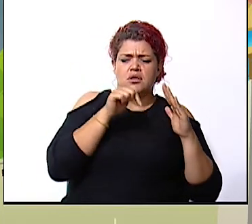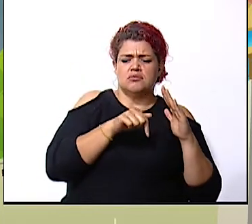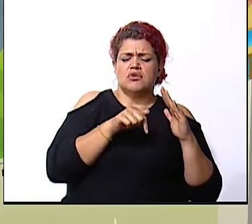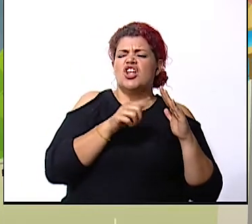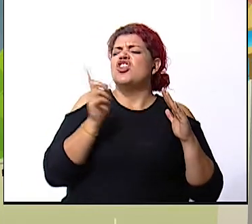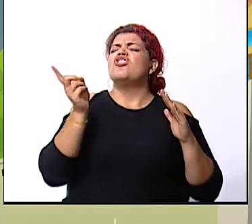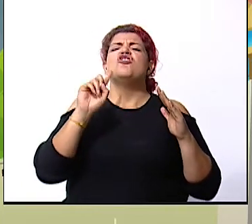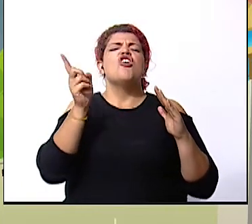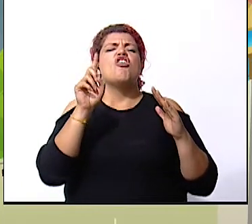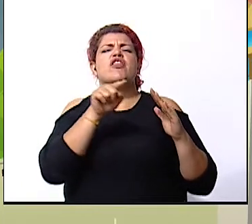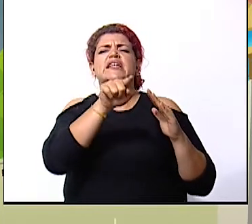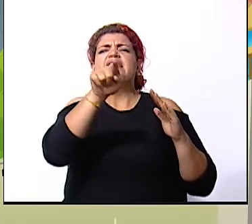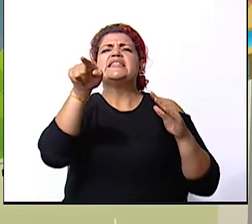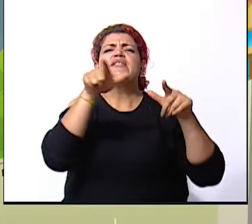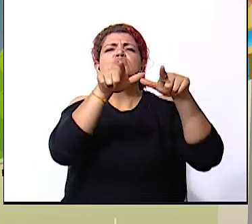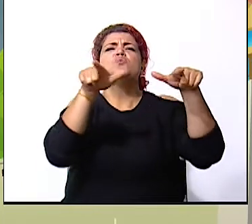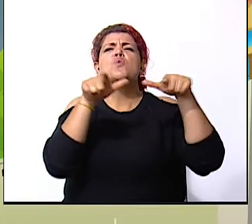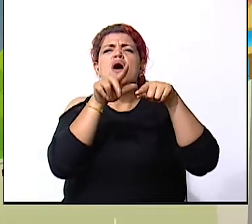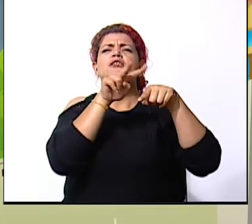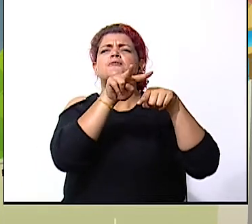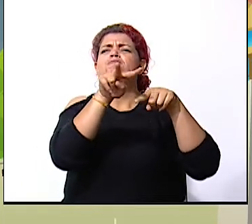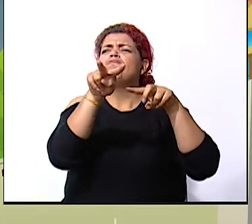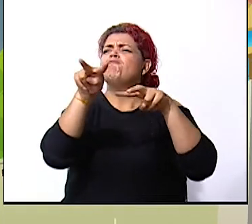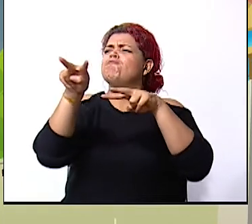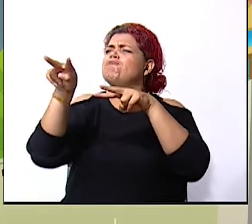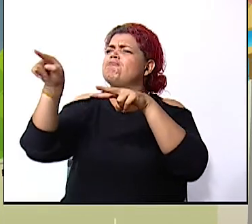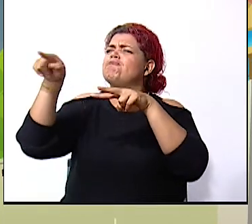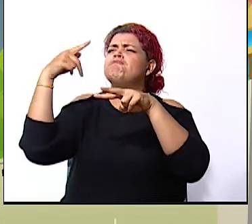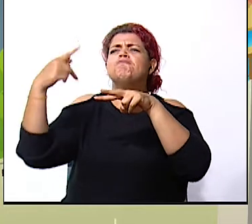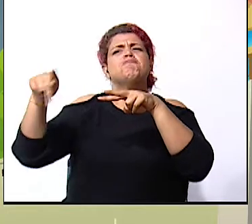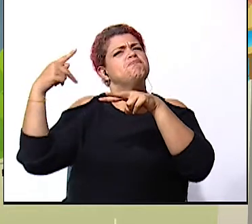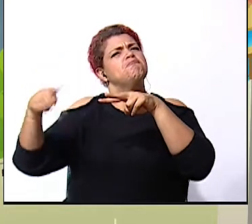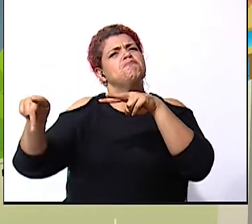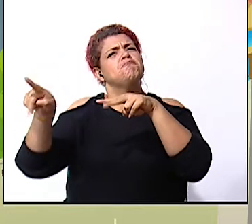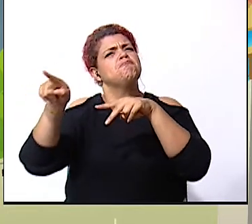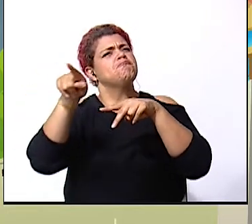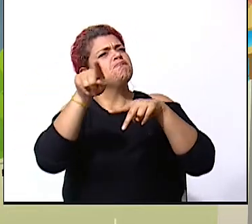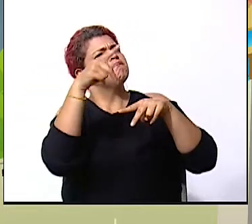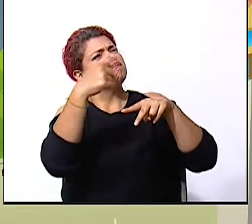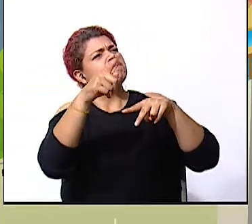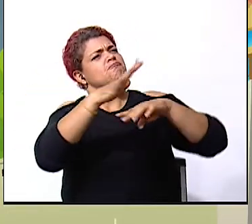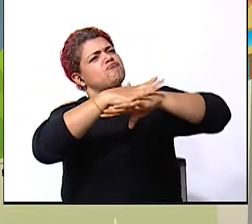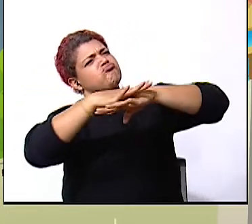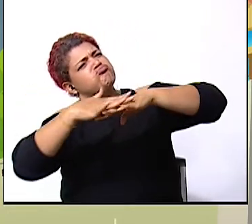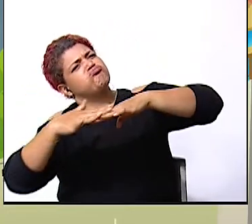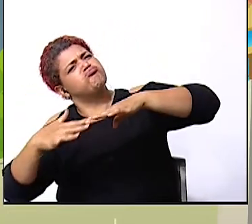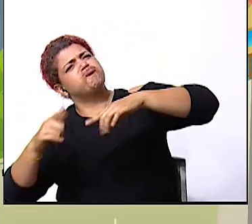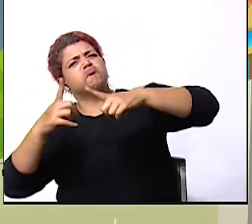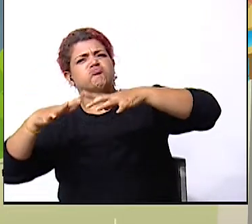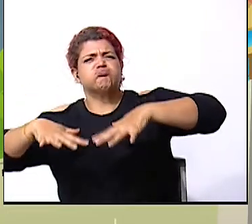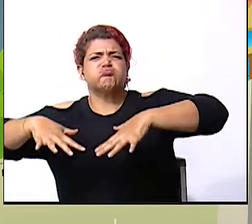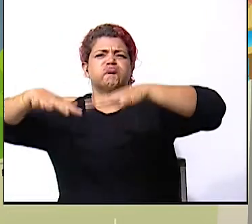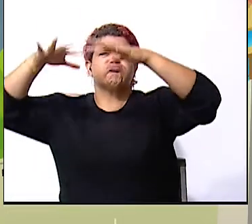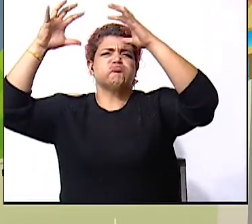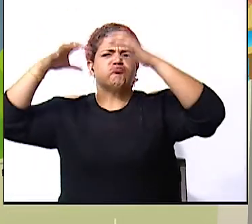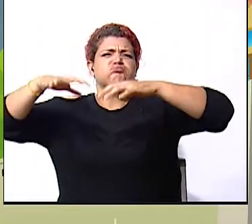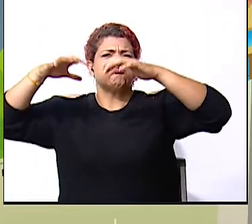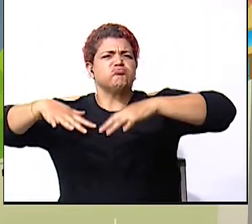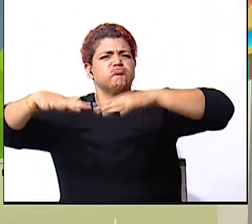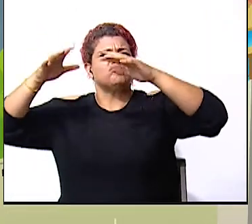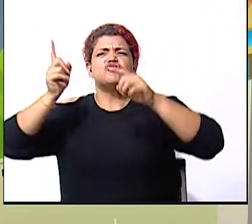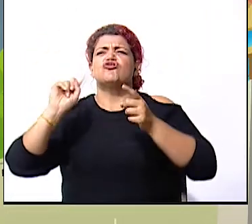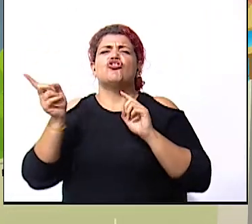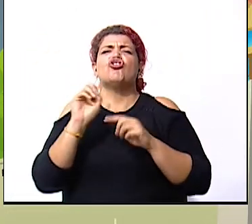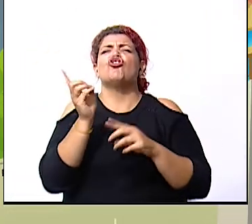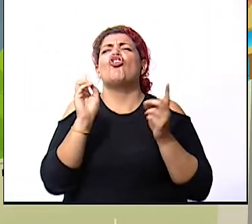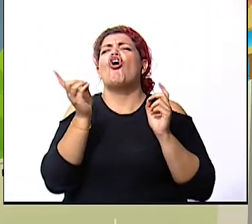dónde hay zonas en que podríamos tener algún tipo de deslizamiento de inundación les parece